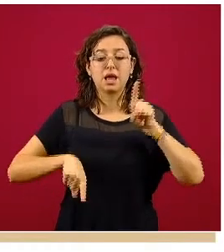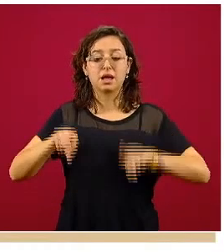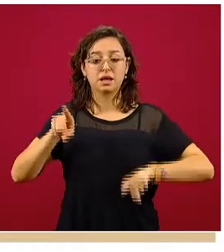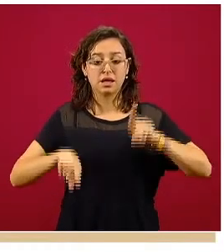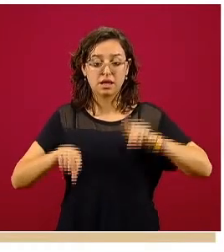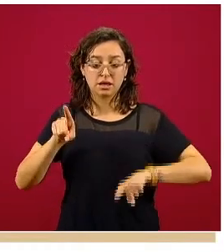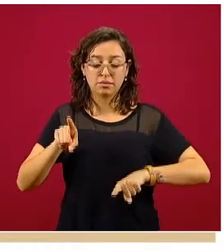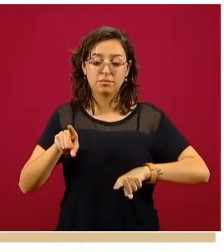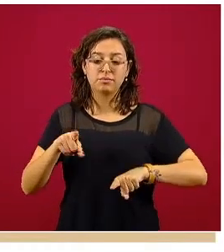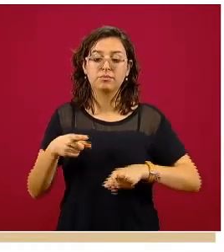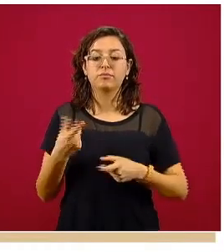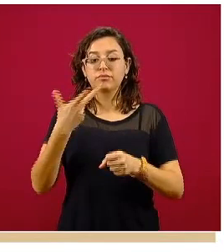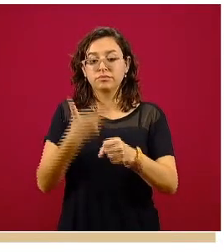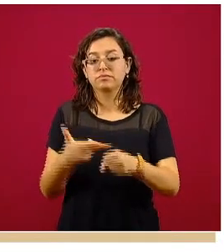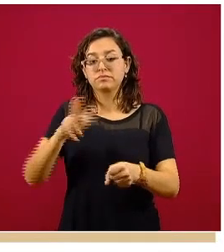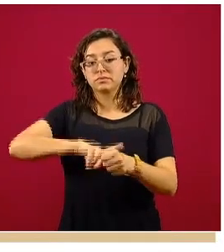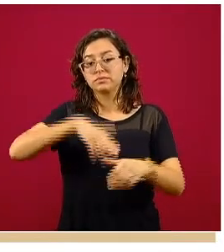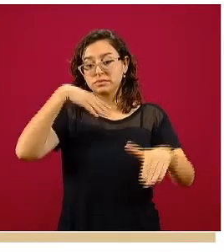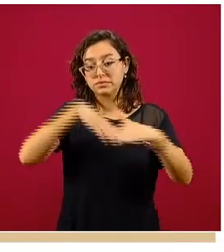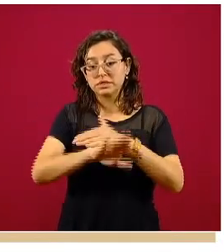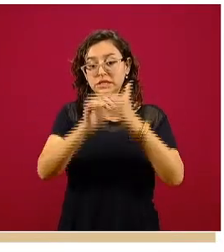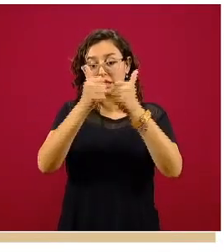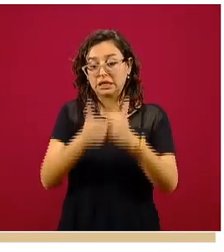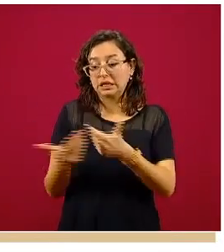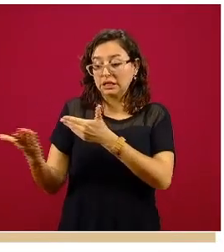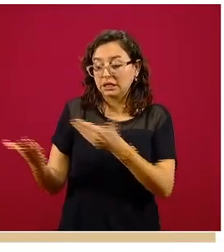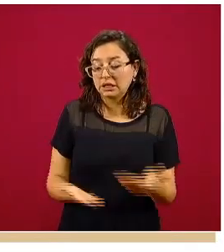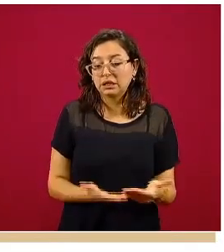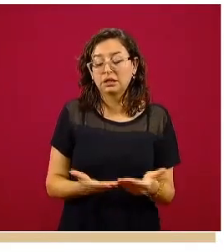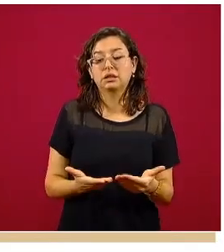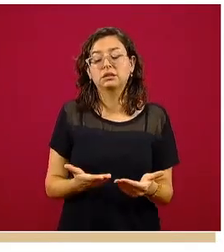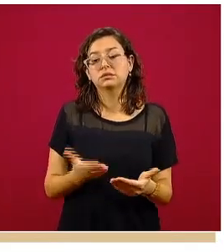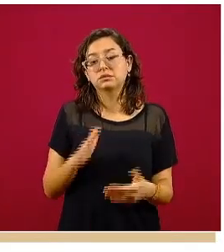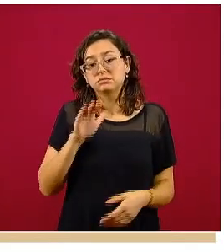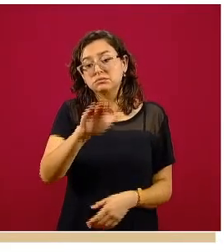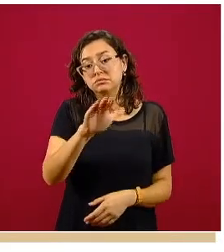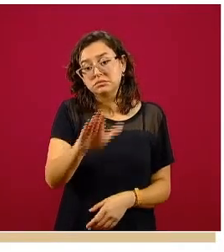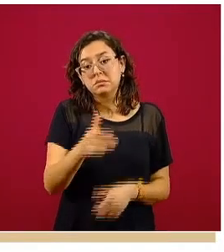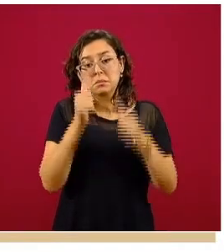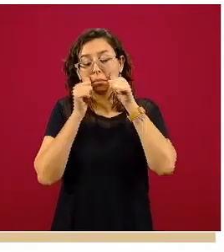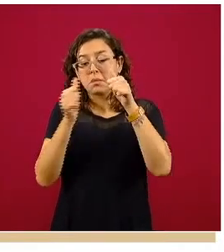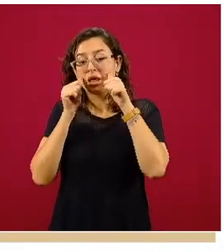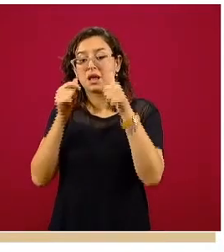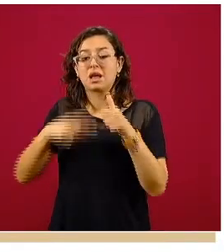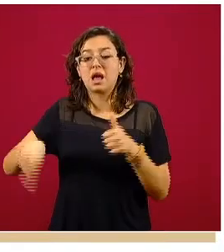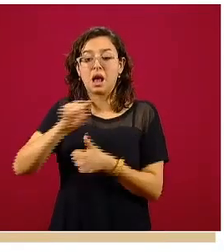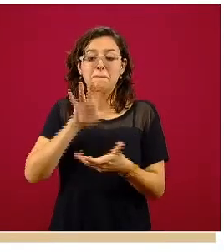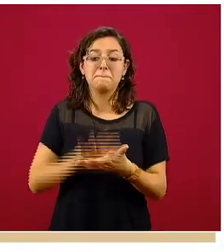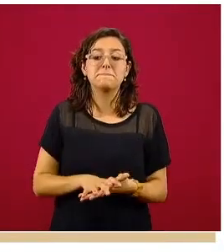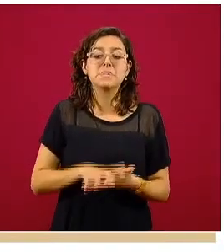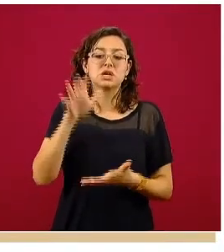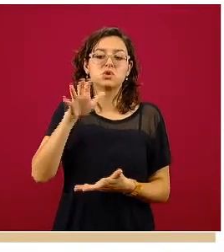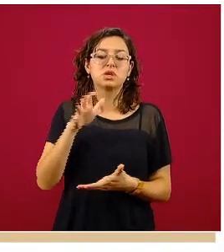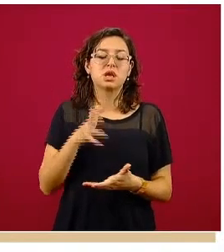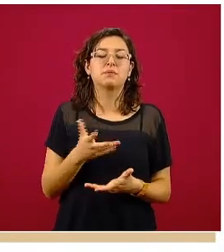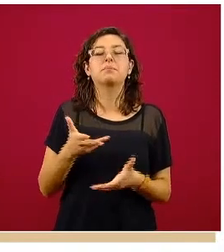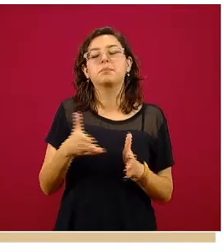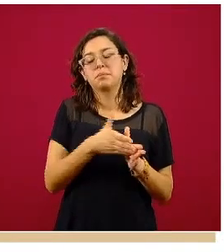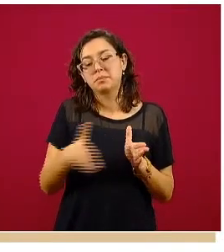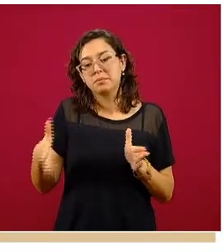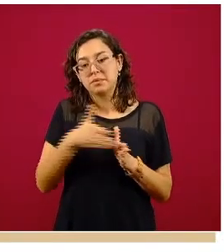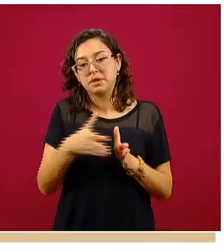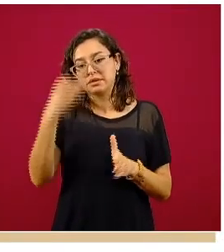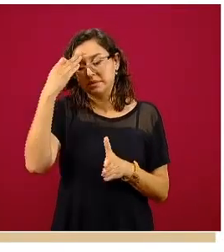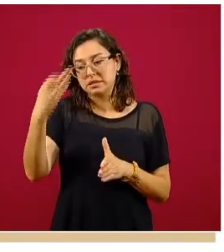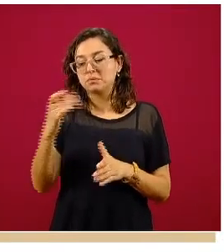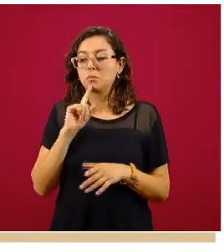estadio clínico en el cual el paciente llegó a demandar la atención y que en la mayoría de los casos coincide con el momento de